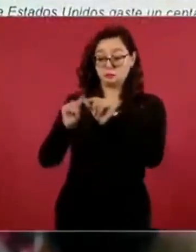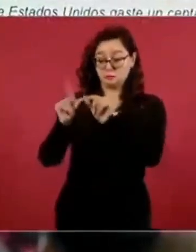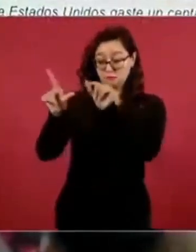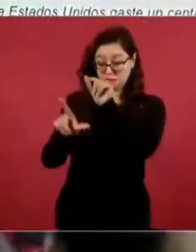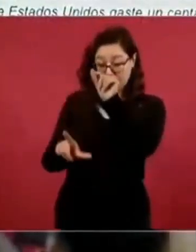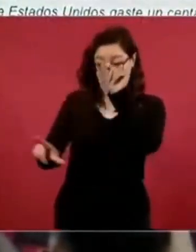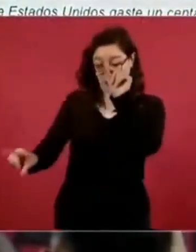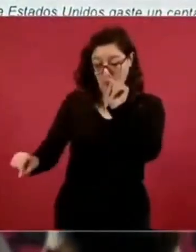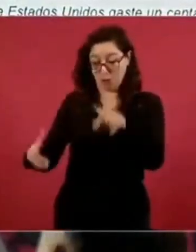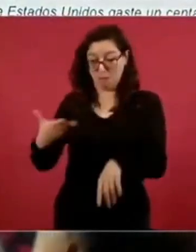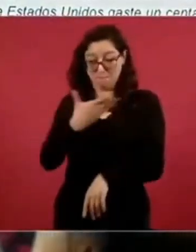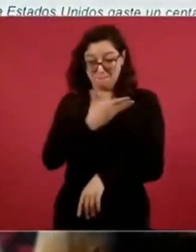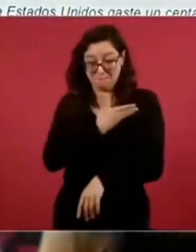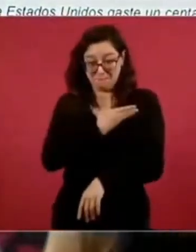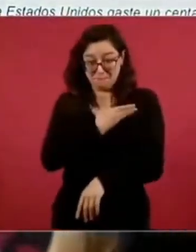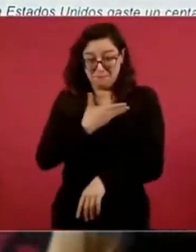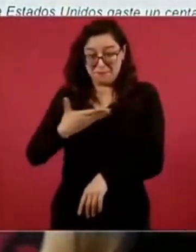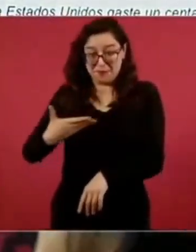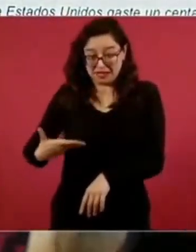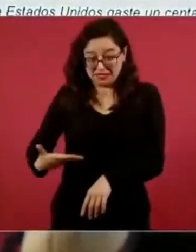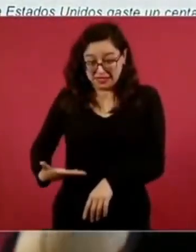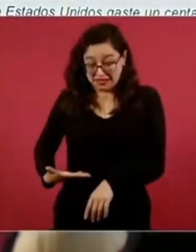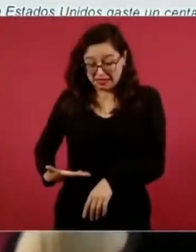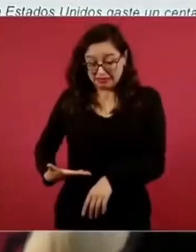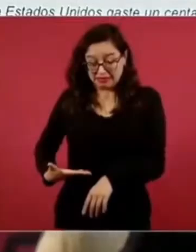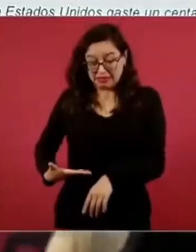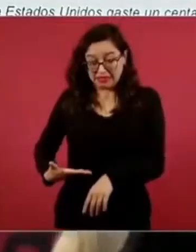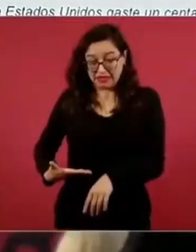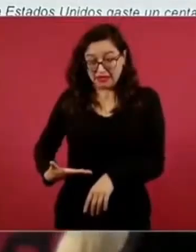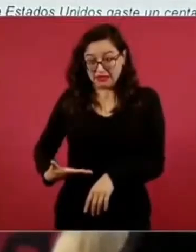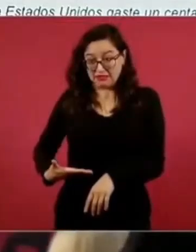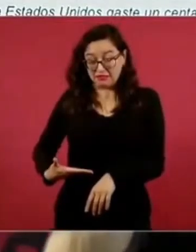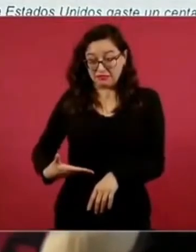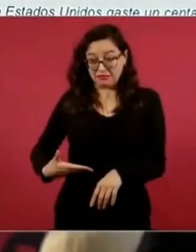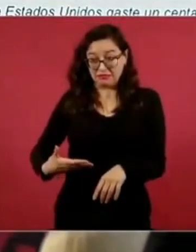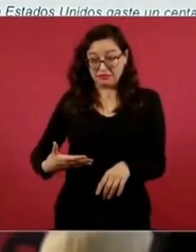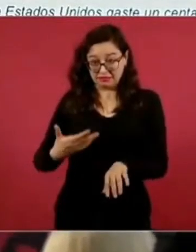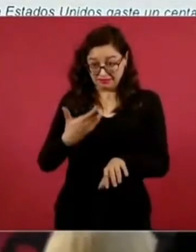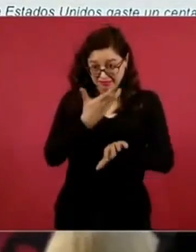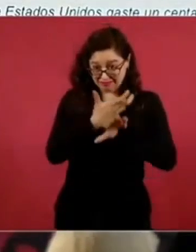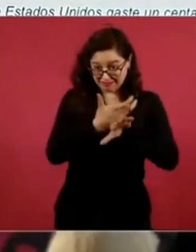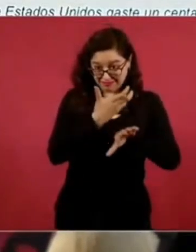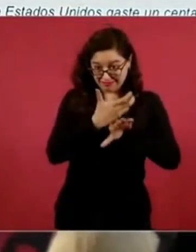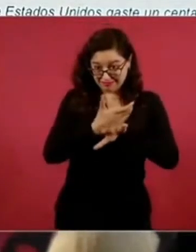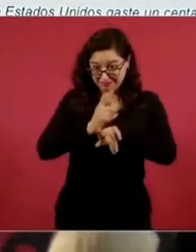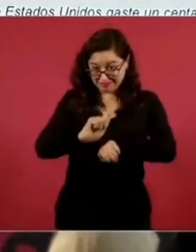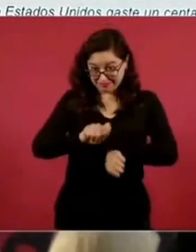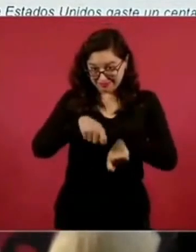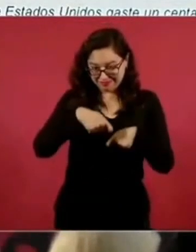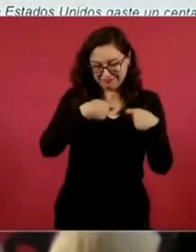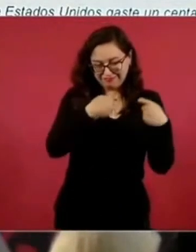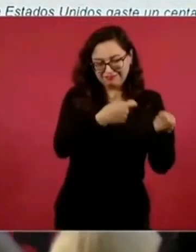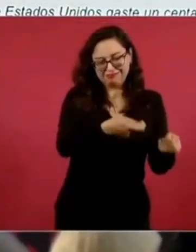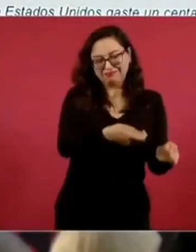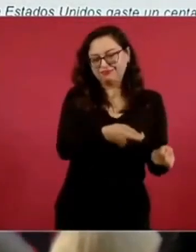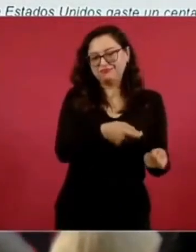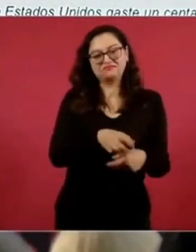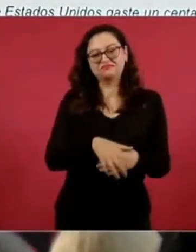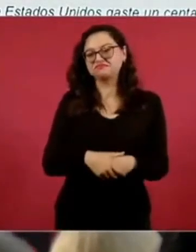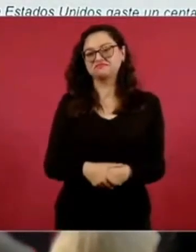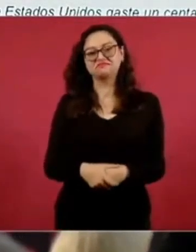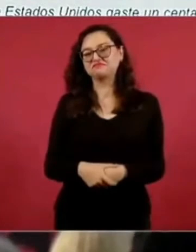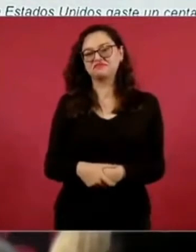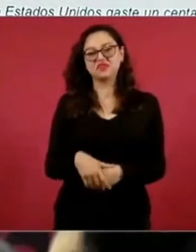a un ciudadano americano, ya que eso conduciría